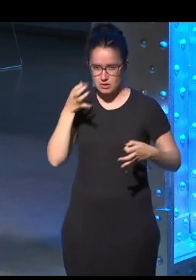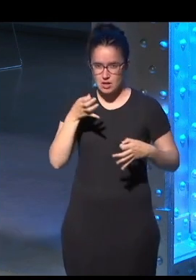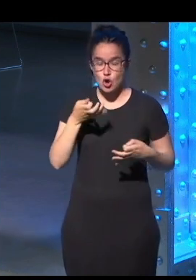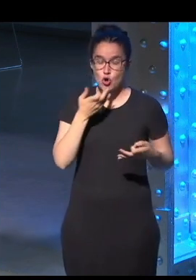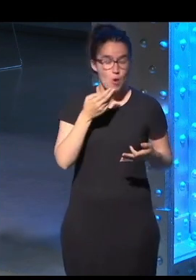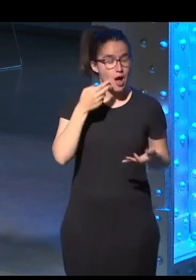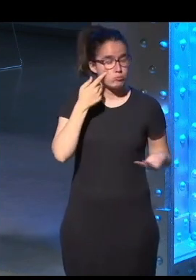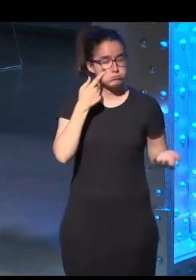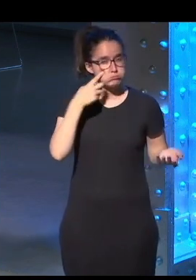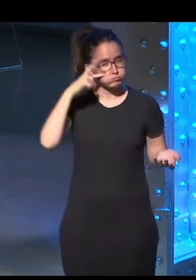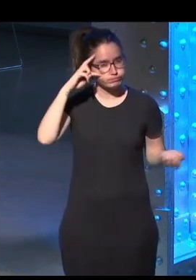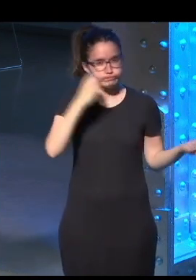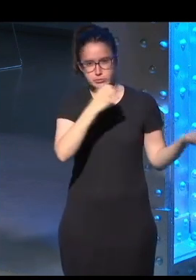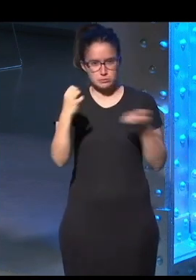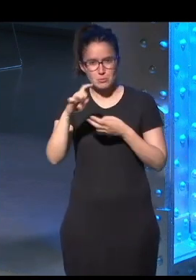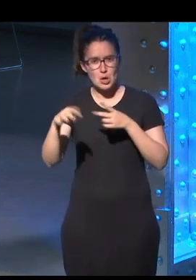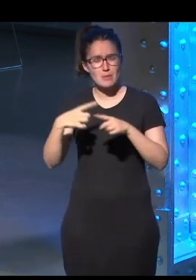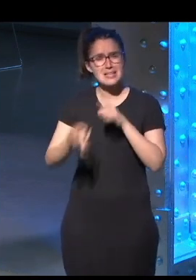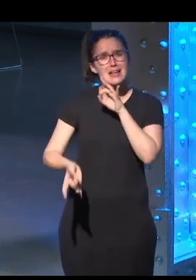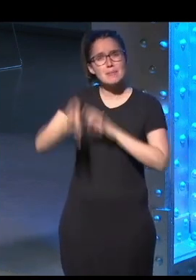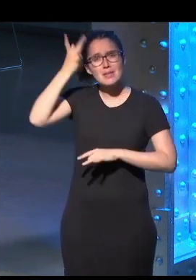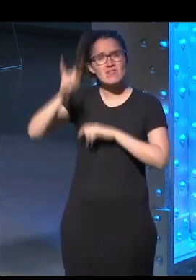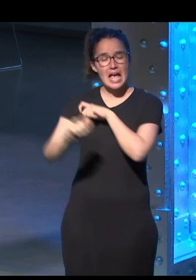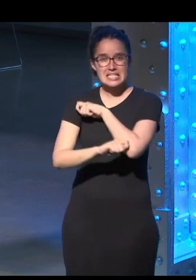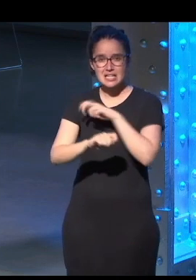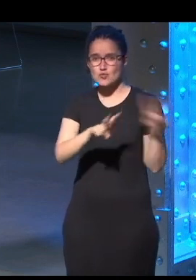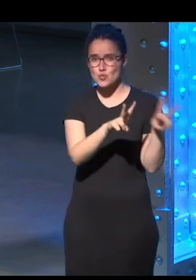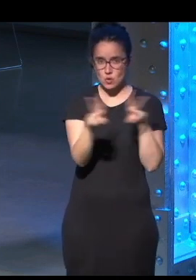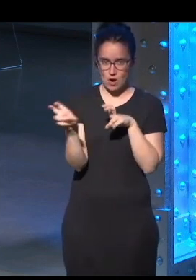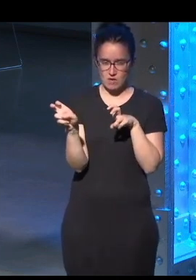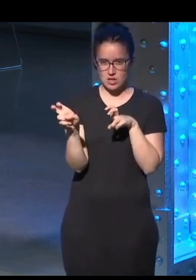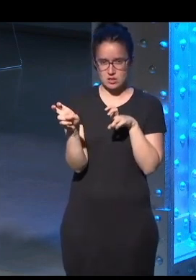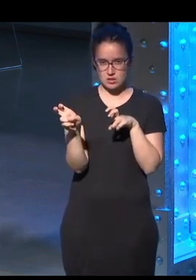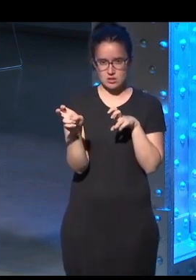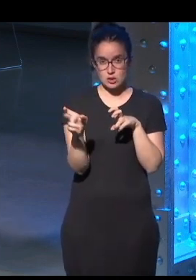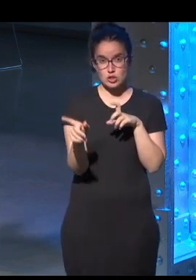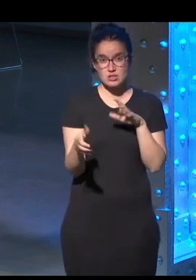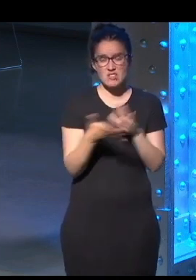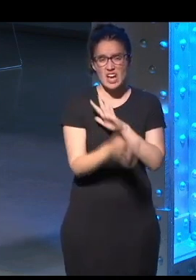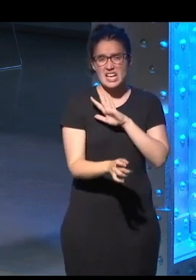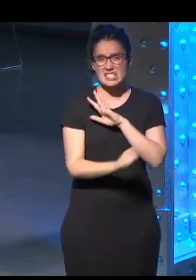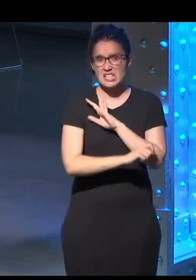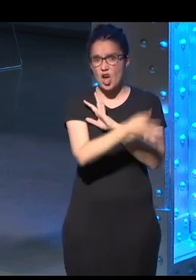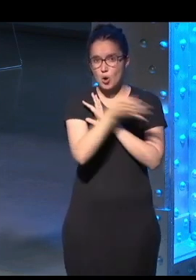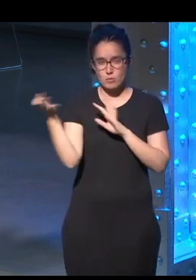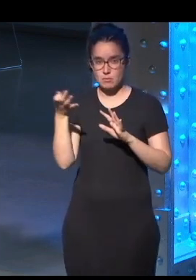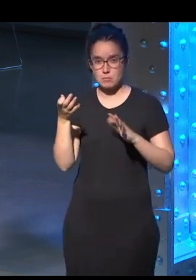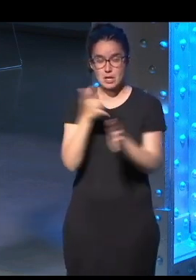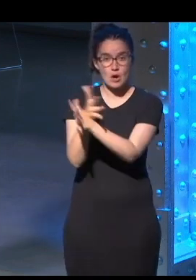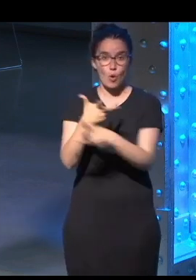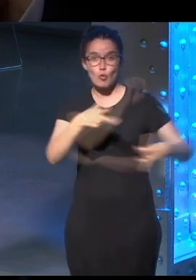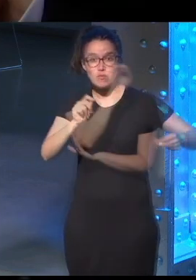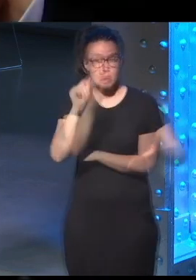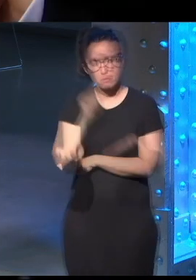juega como un experto, sino que se inventan estrategias nuevas. Los nuevos programas de inteligencia artificial han sido capaces de ganar